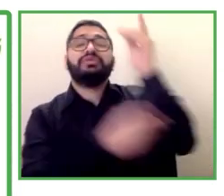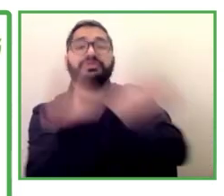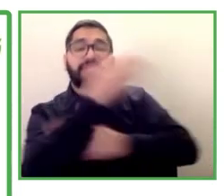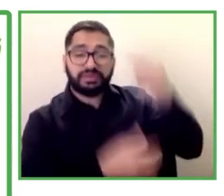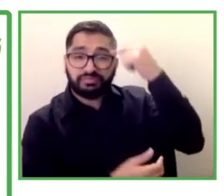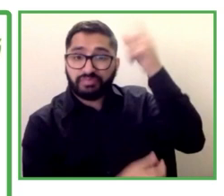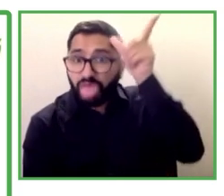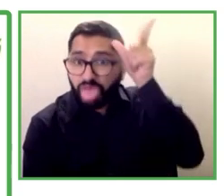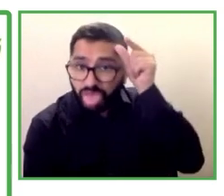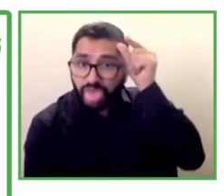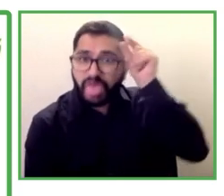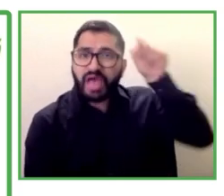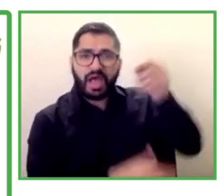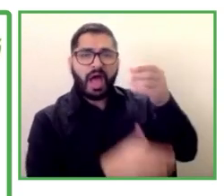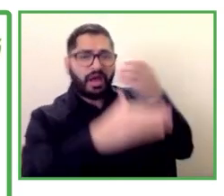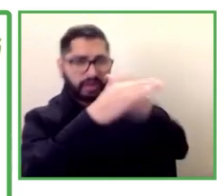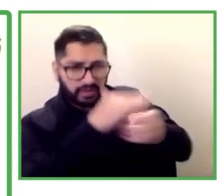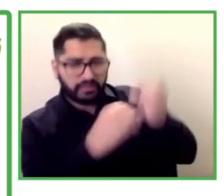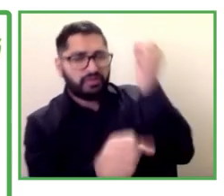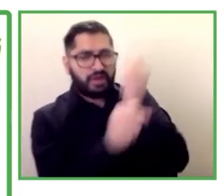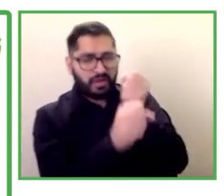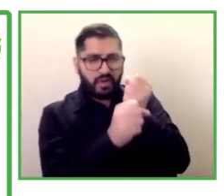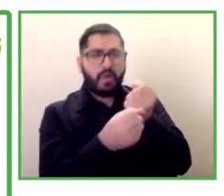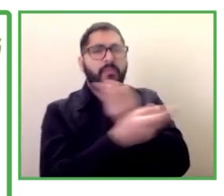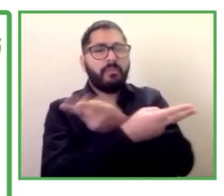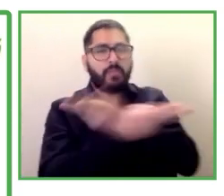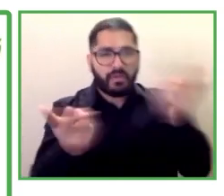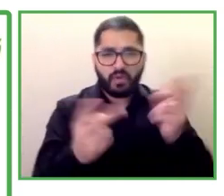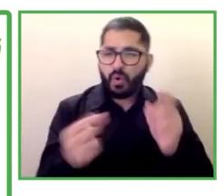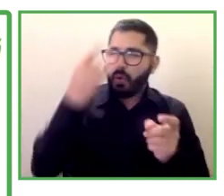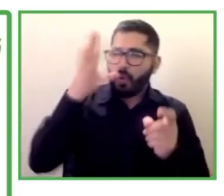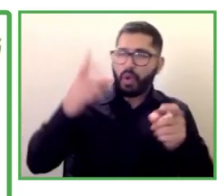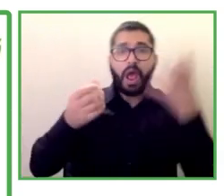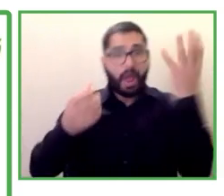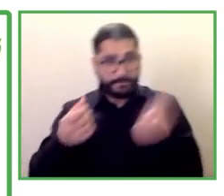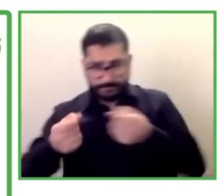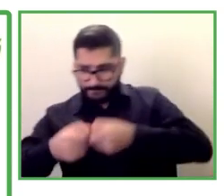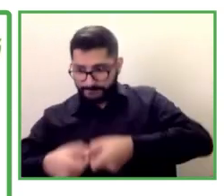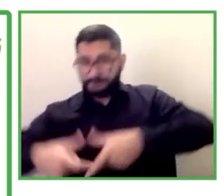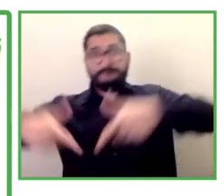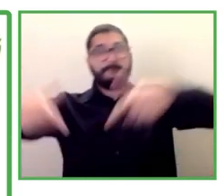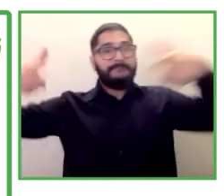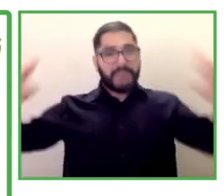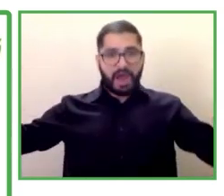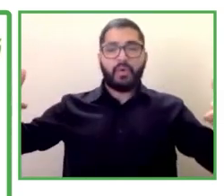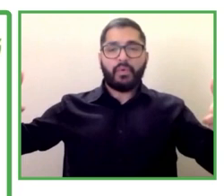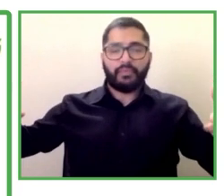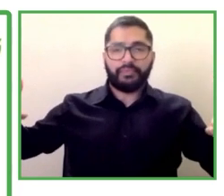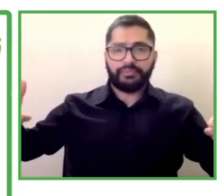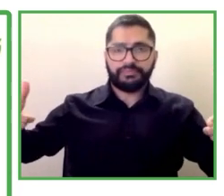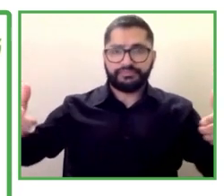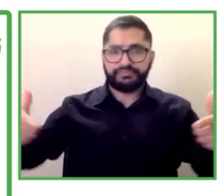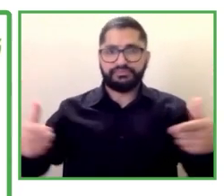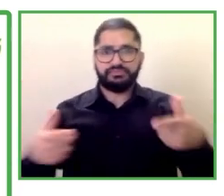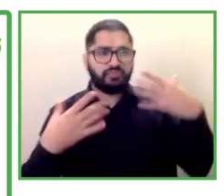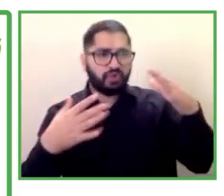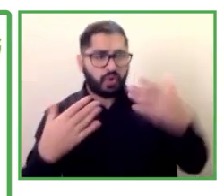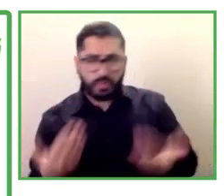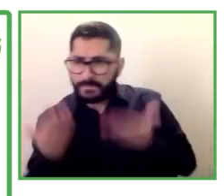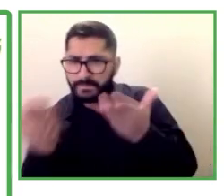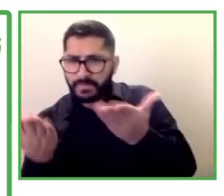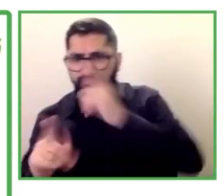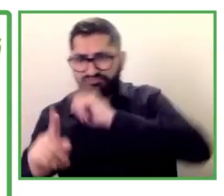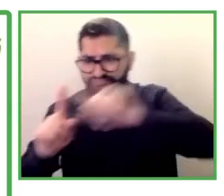sólo con el aumento del número de plazas ofertadas sino también con mejoras en el proceso selectivo no obstante también se